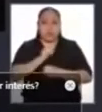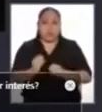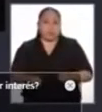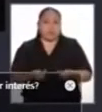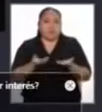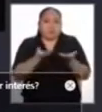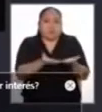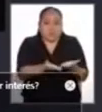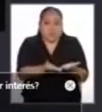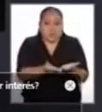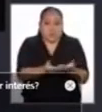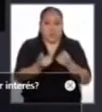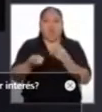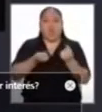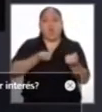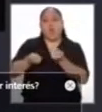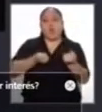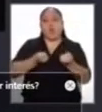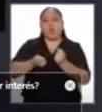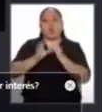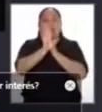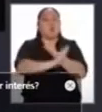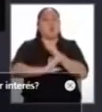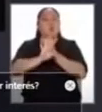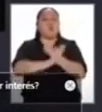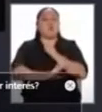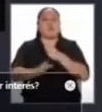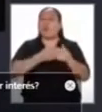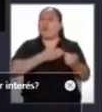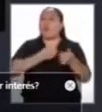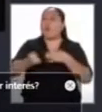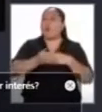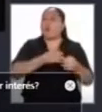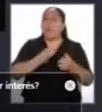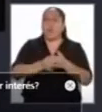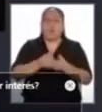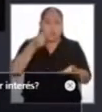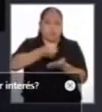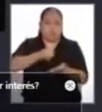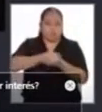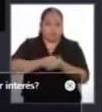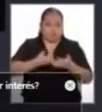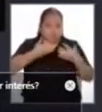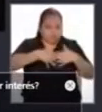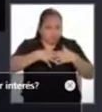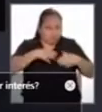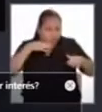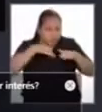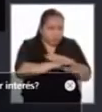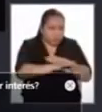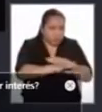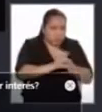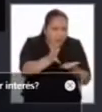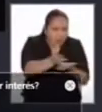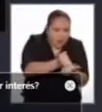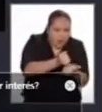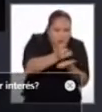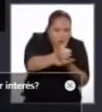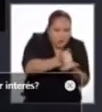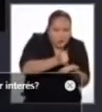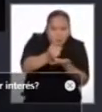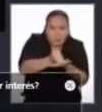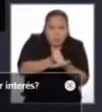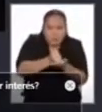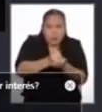ejerza el control y la defensa ante cualquier tipo de inversión que está corrompiendo a la